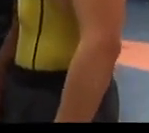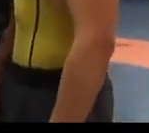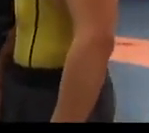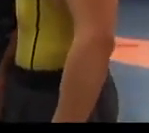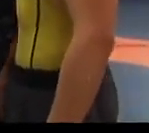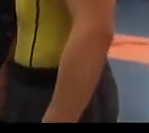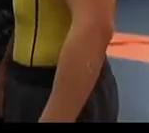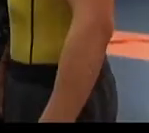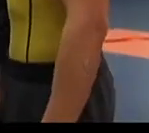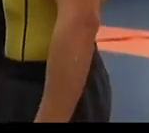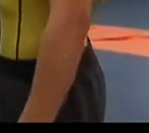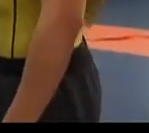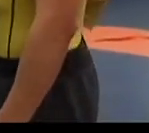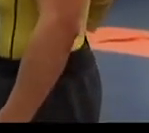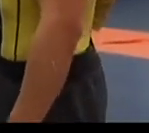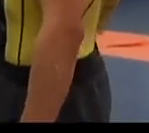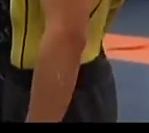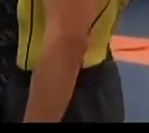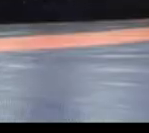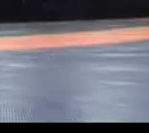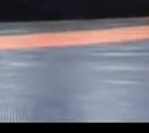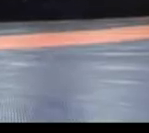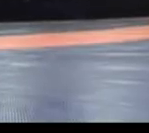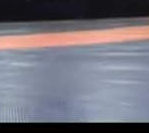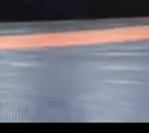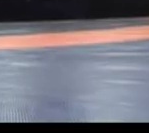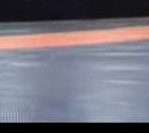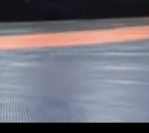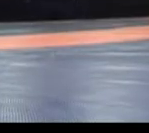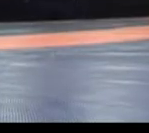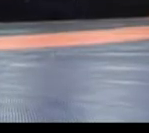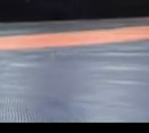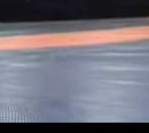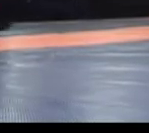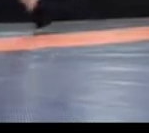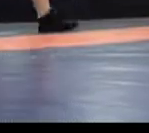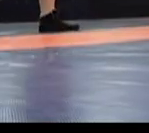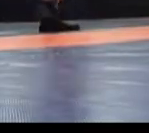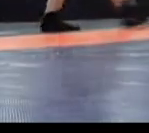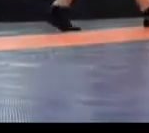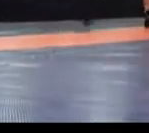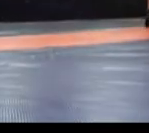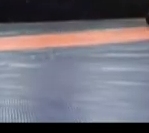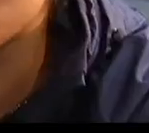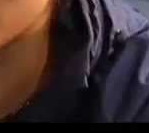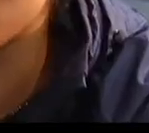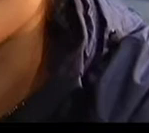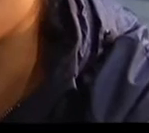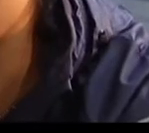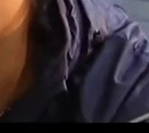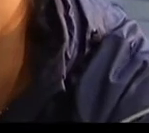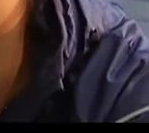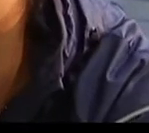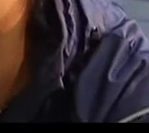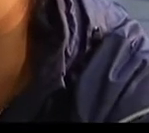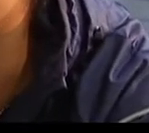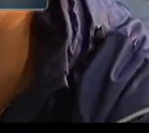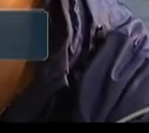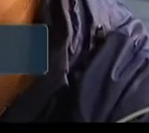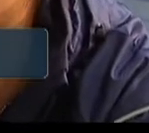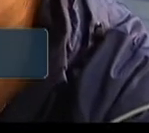UNAM Selma optó por sacrificar tiempo para poder estar en un mejor nivel recuerdo una experiencia con una chica de Sonora